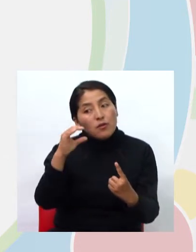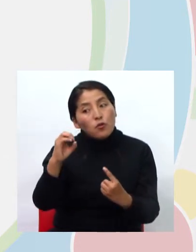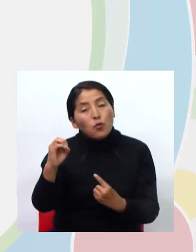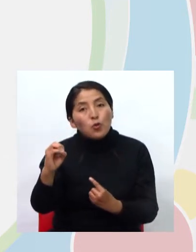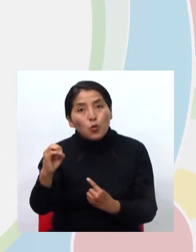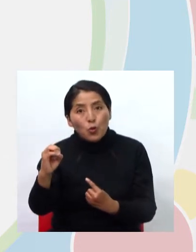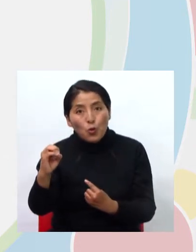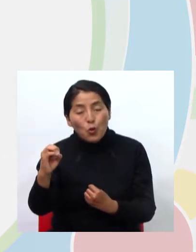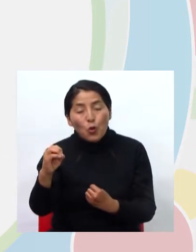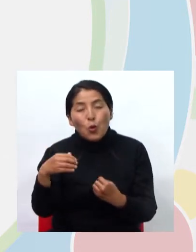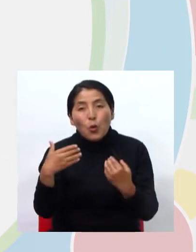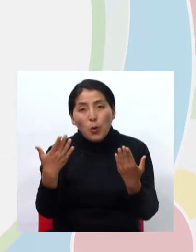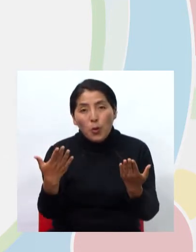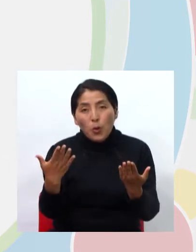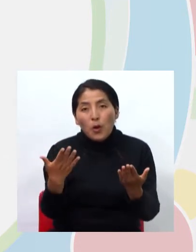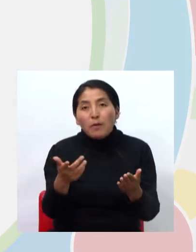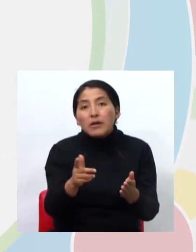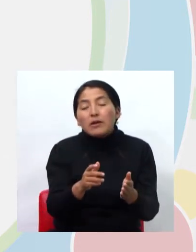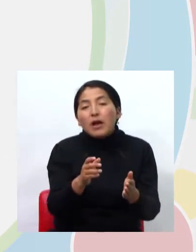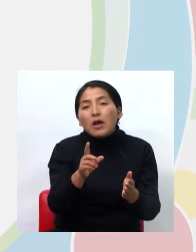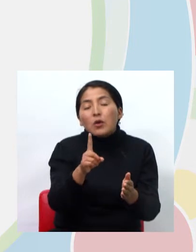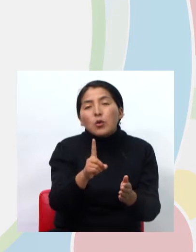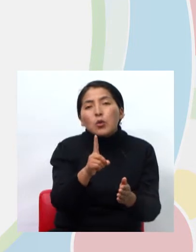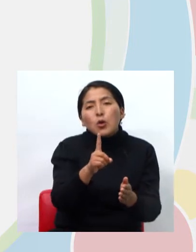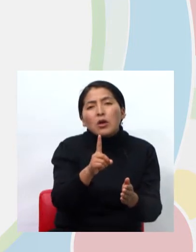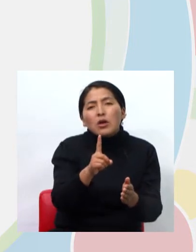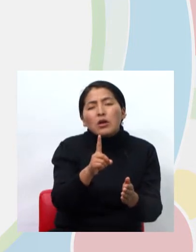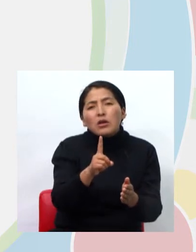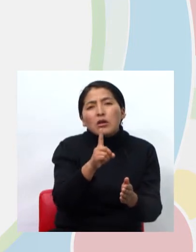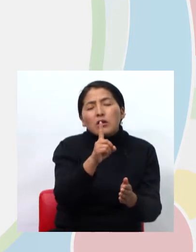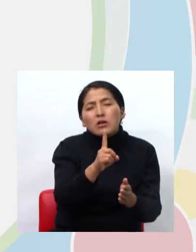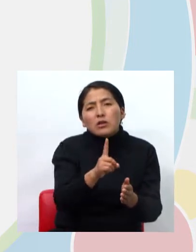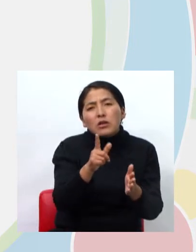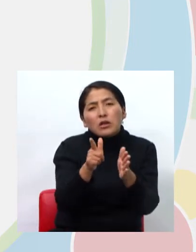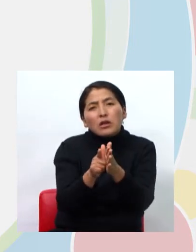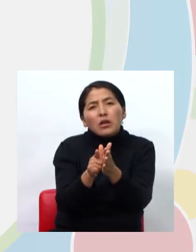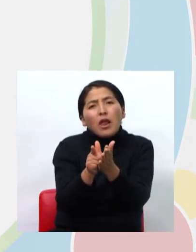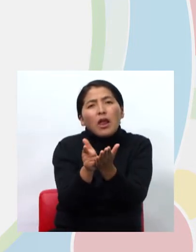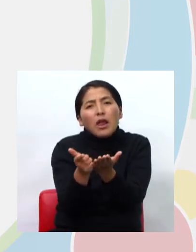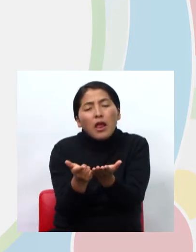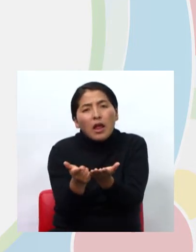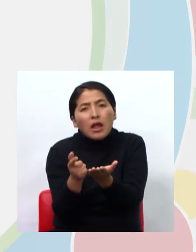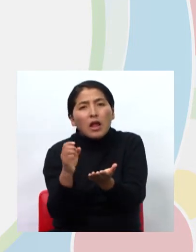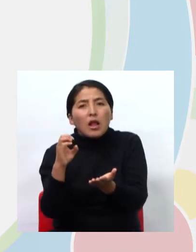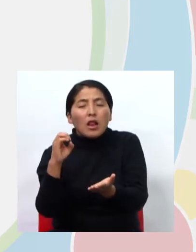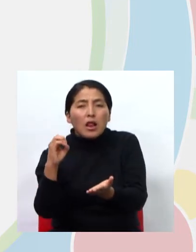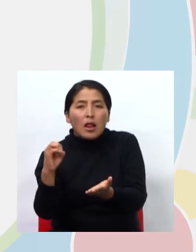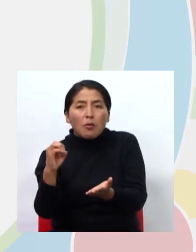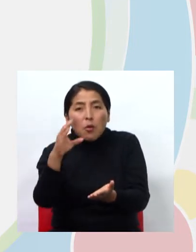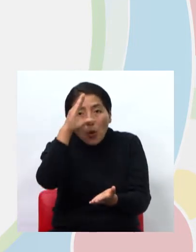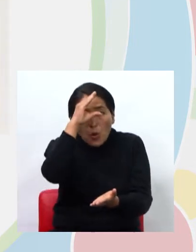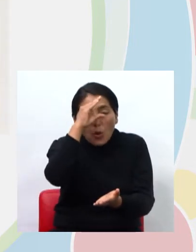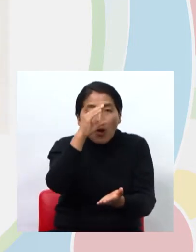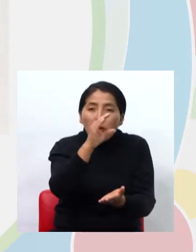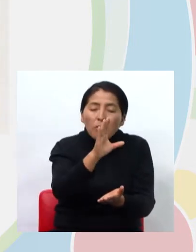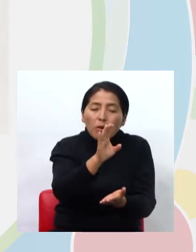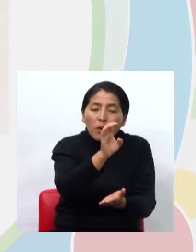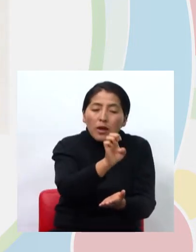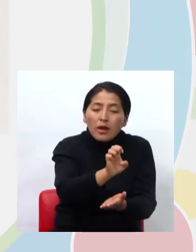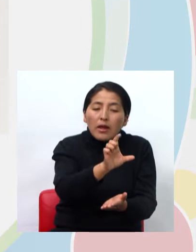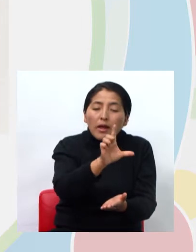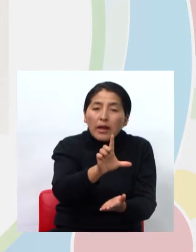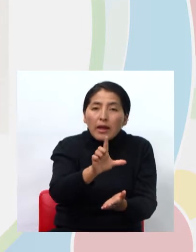Tenemos un libro. Y el artículo que lo acompaña también en la pantalla es el libro.